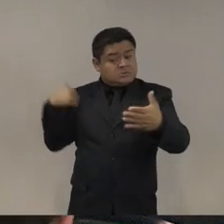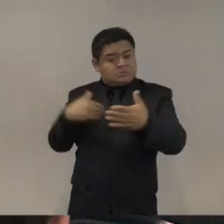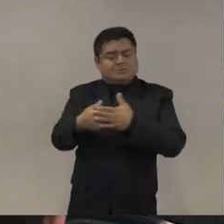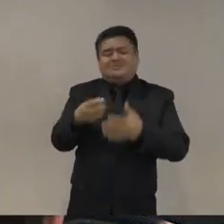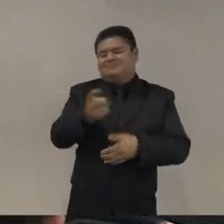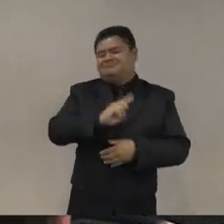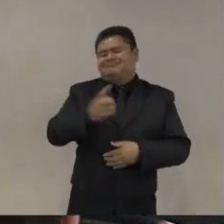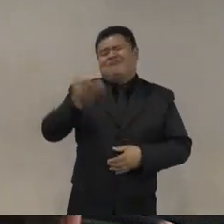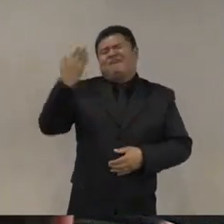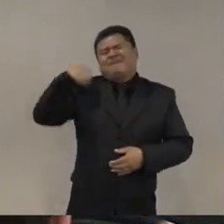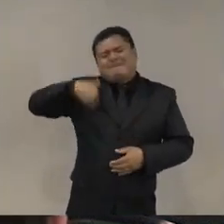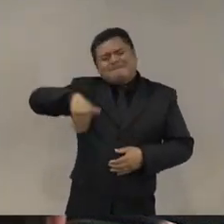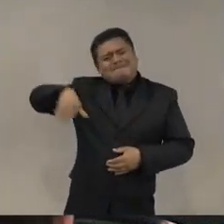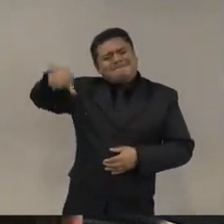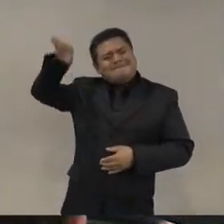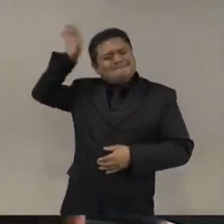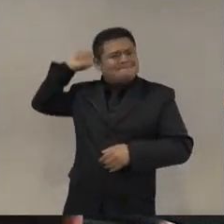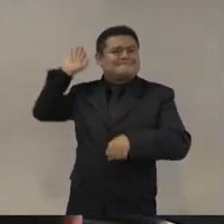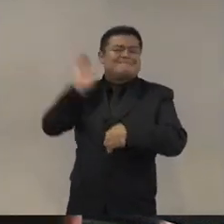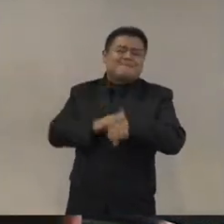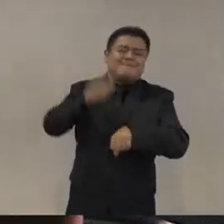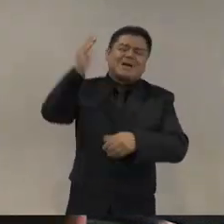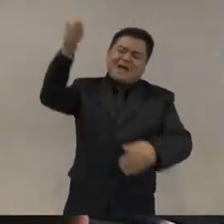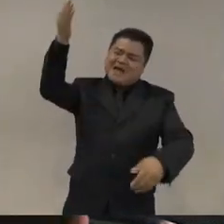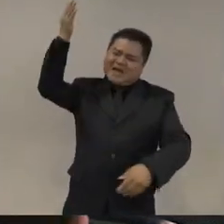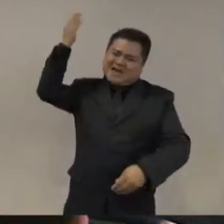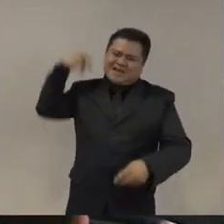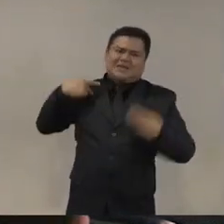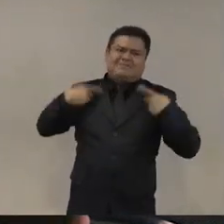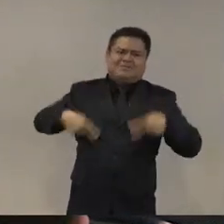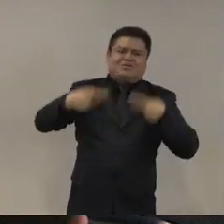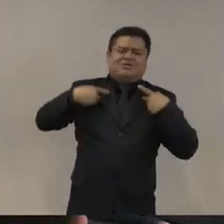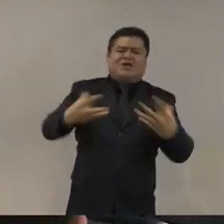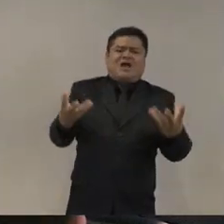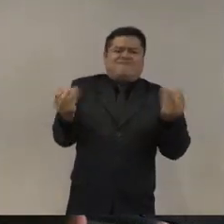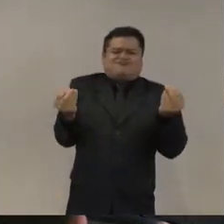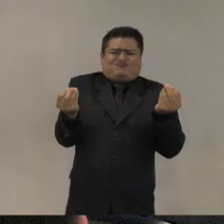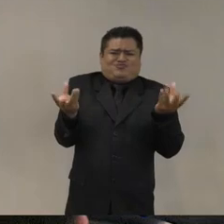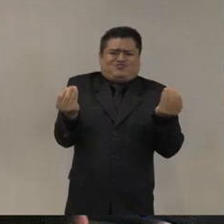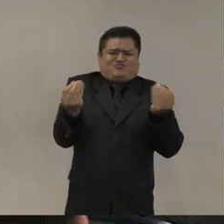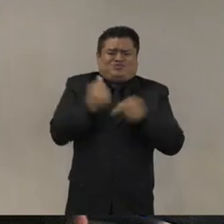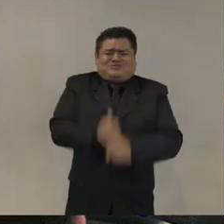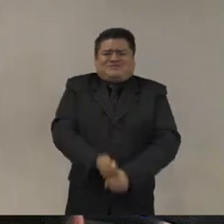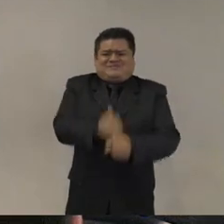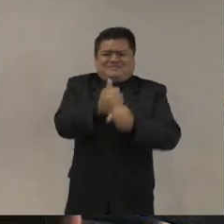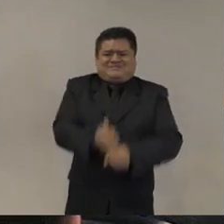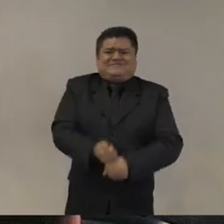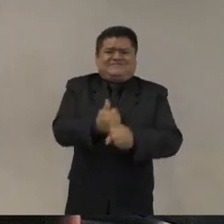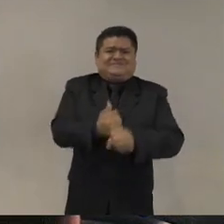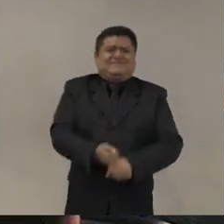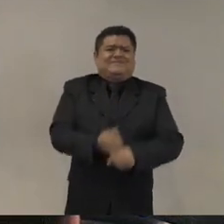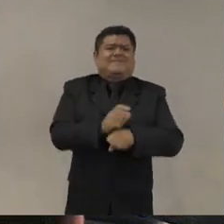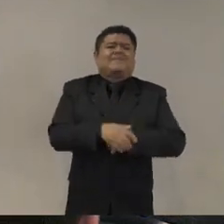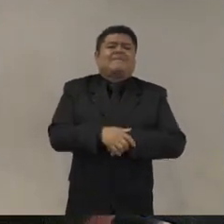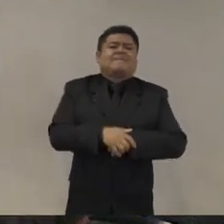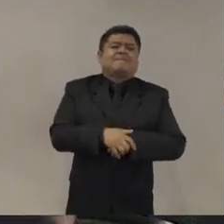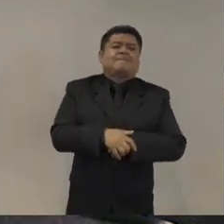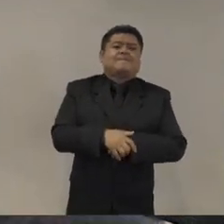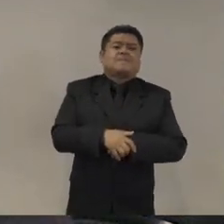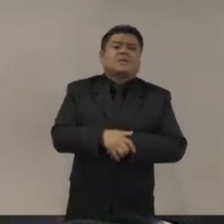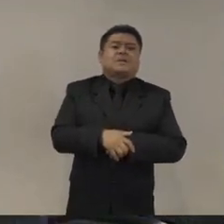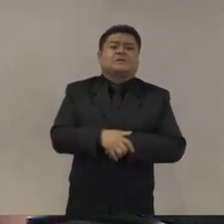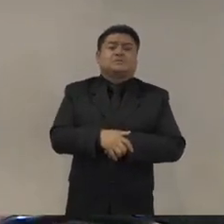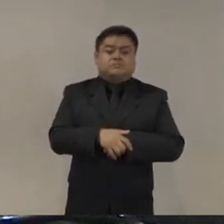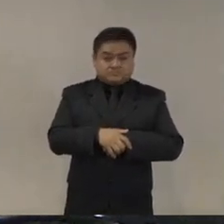guerra sucia, del terrorismo de Estado. Las víctimas de aquella época que sigue en la impunidad. Y últimamente nos han recordado